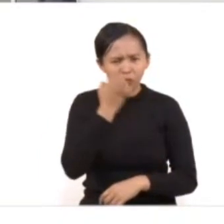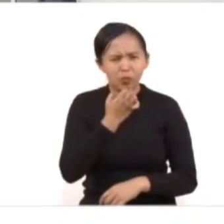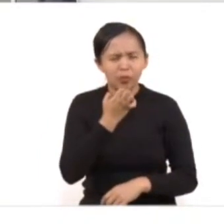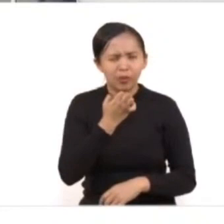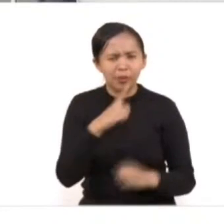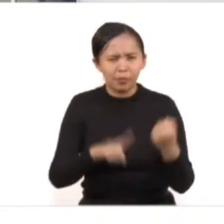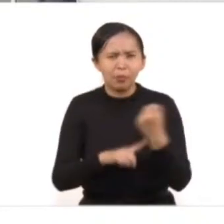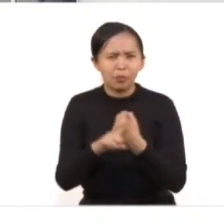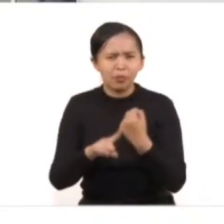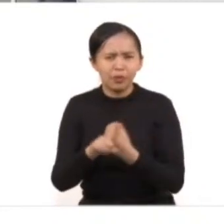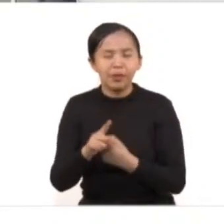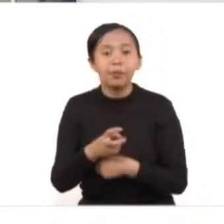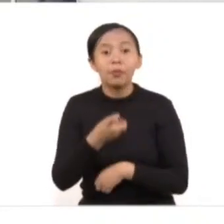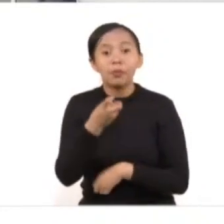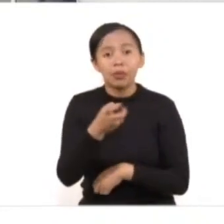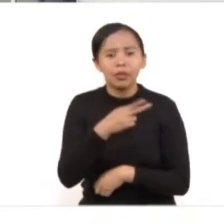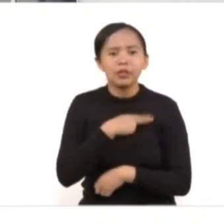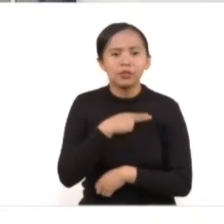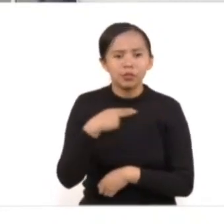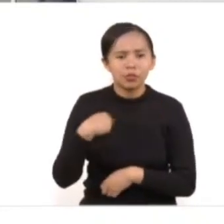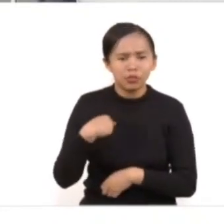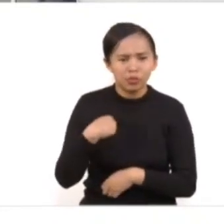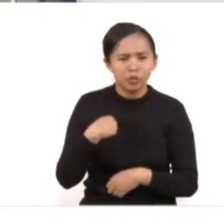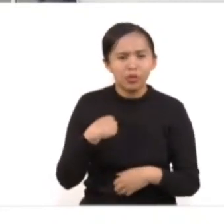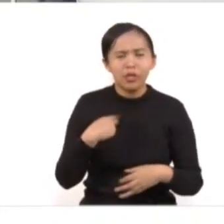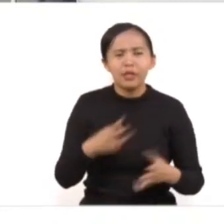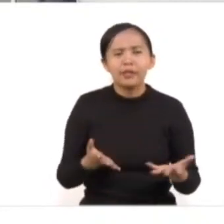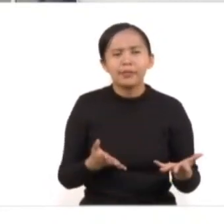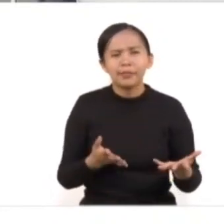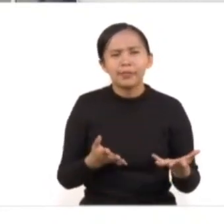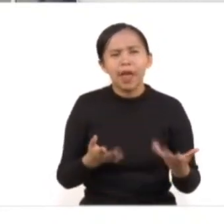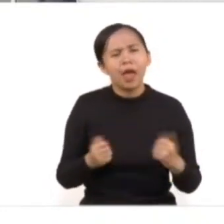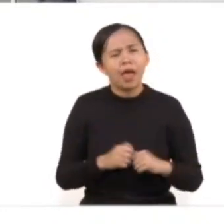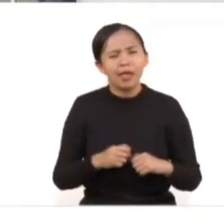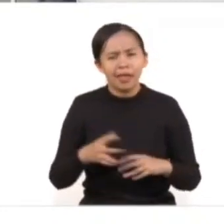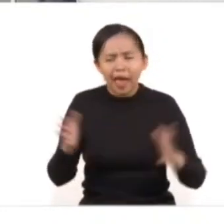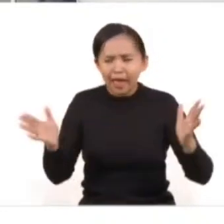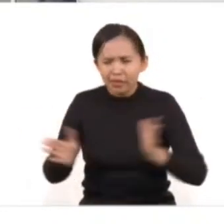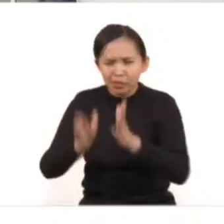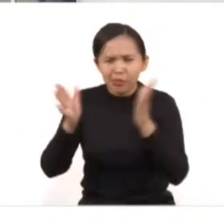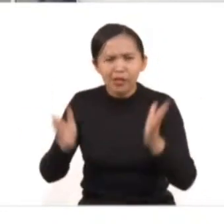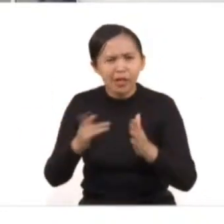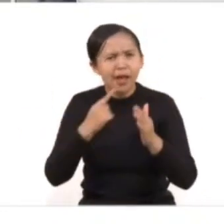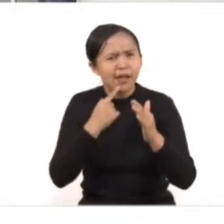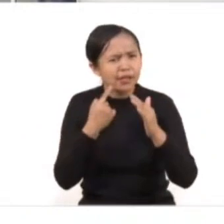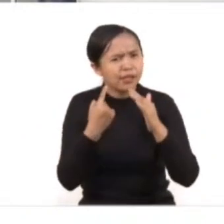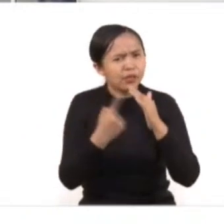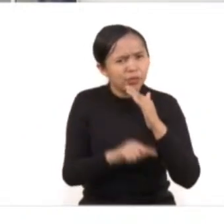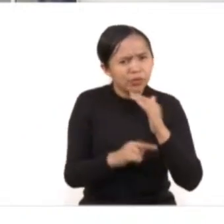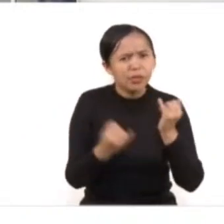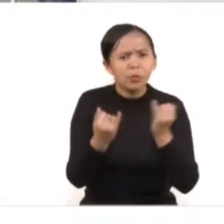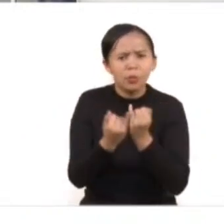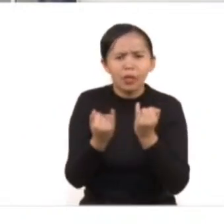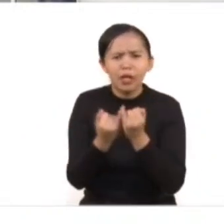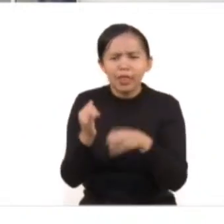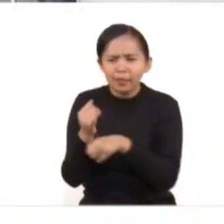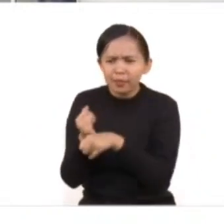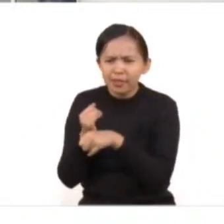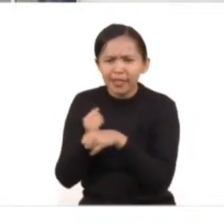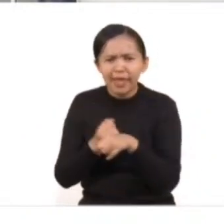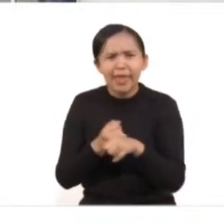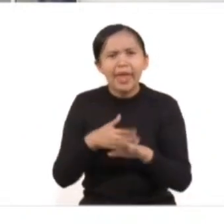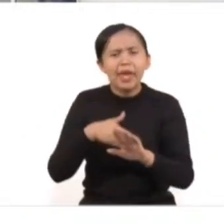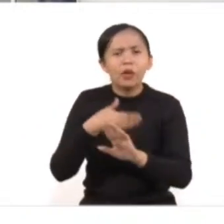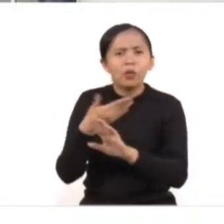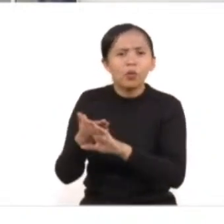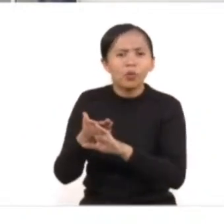ello contribuimos a mejorar los instrumentos para la recepción de denuncias y la investigación de delitos en contra